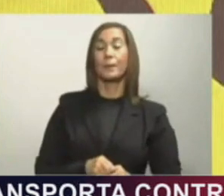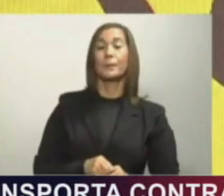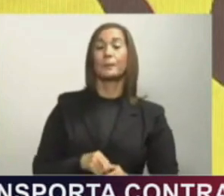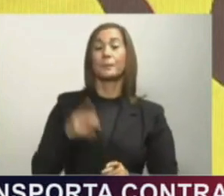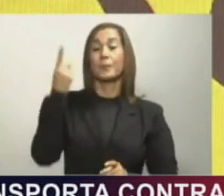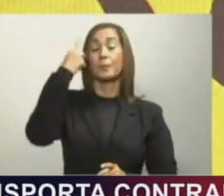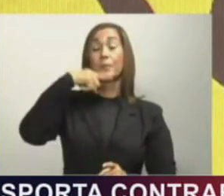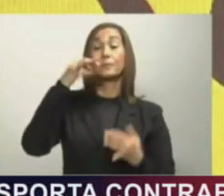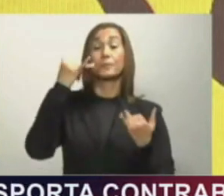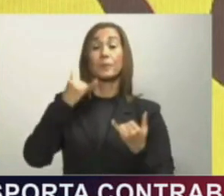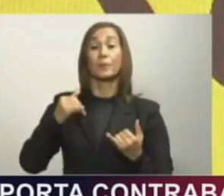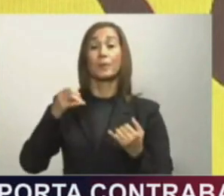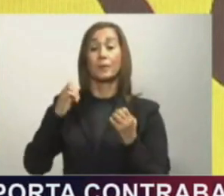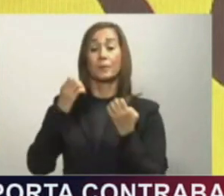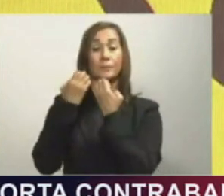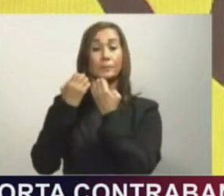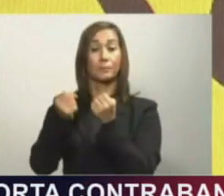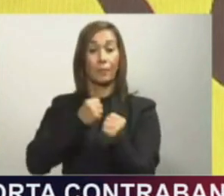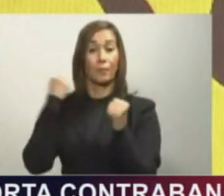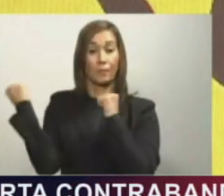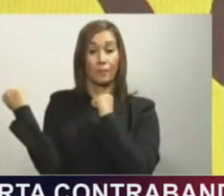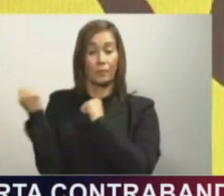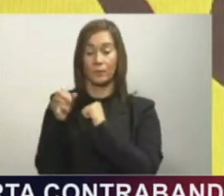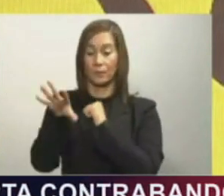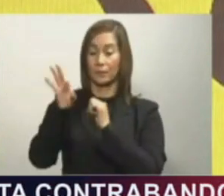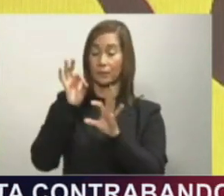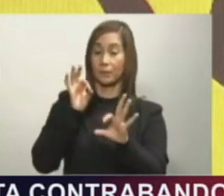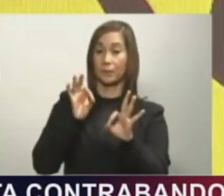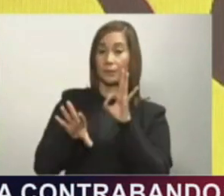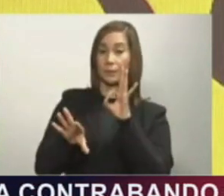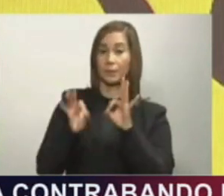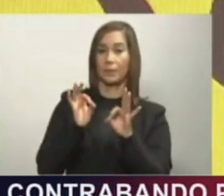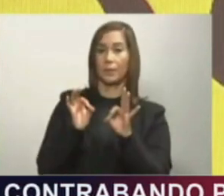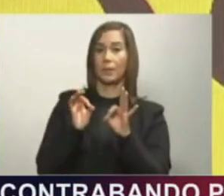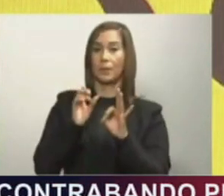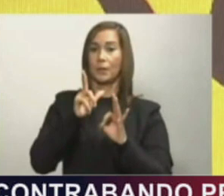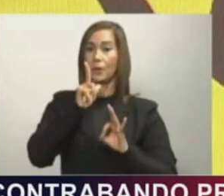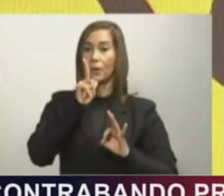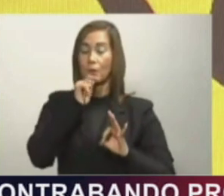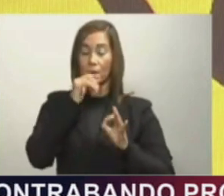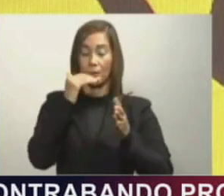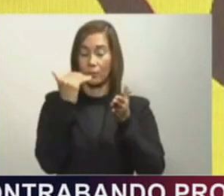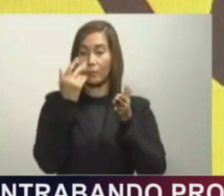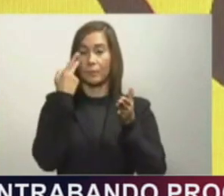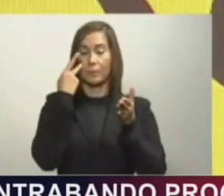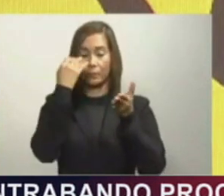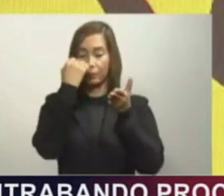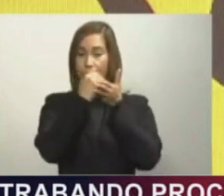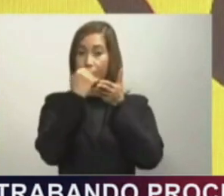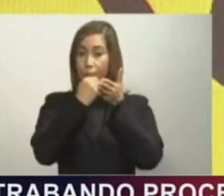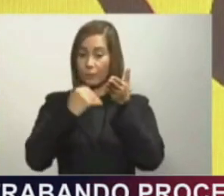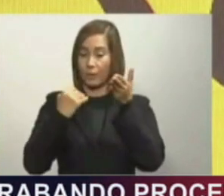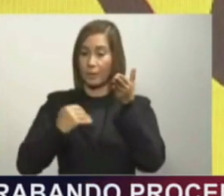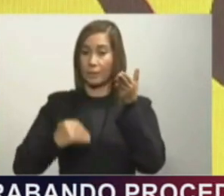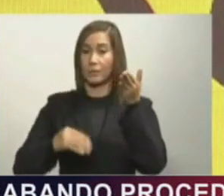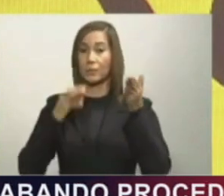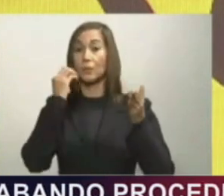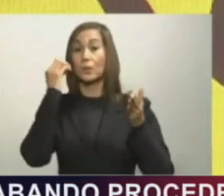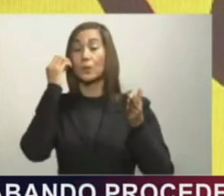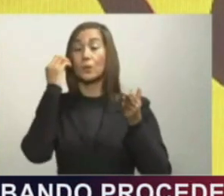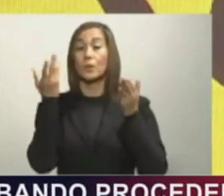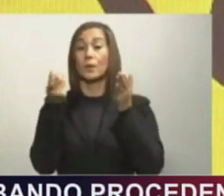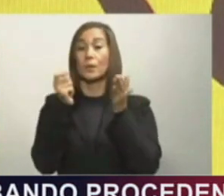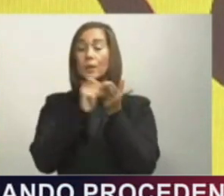fortaleciendo el mecanismo de selección con la conformación del Registro Social Universal de Hogares a